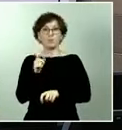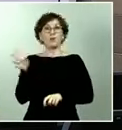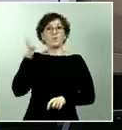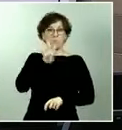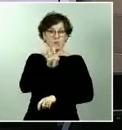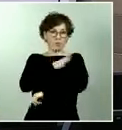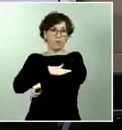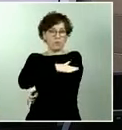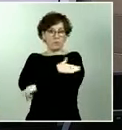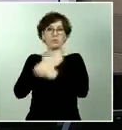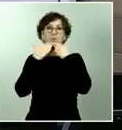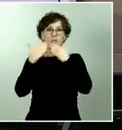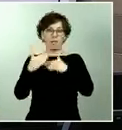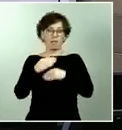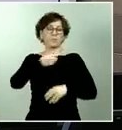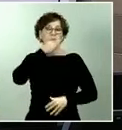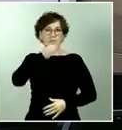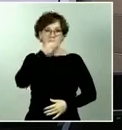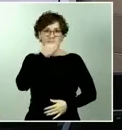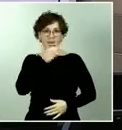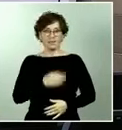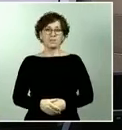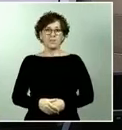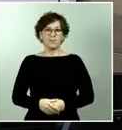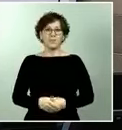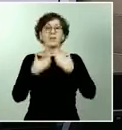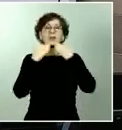responder buenas tardes gracias a todos gracias muchas gracias